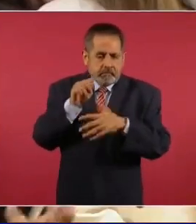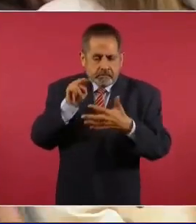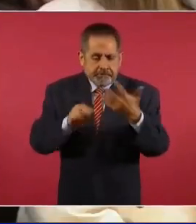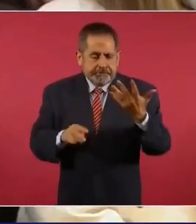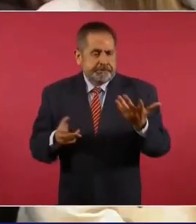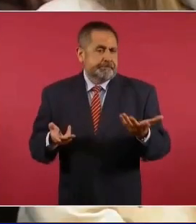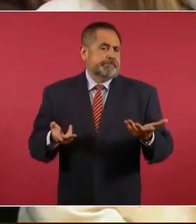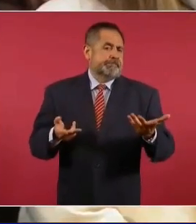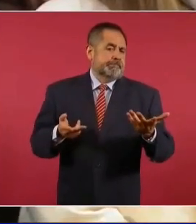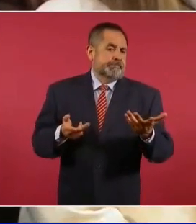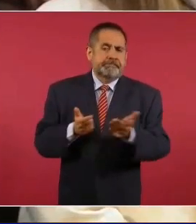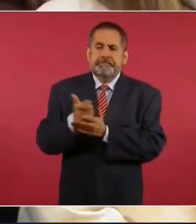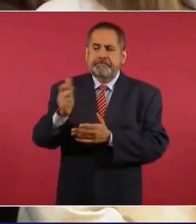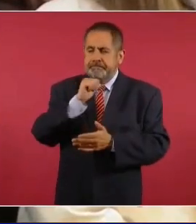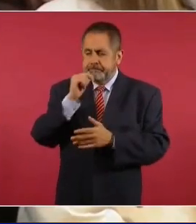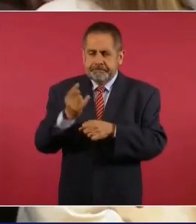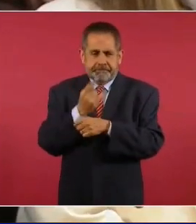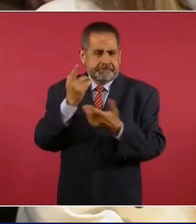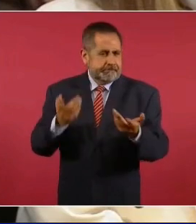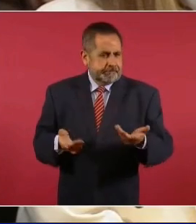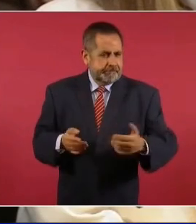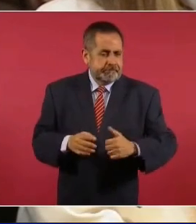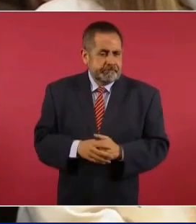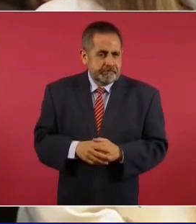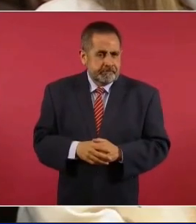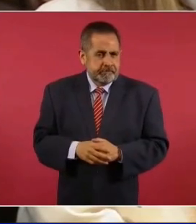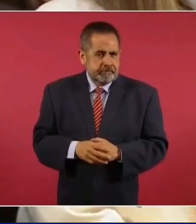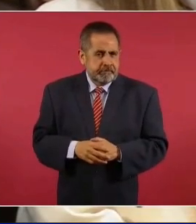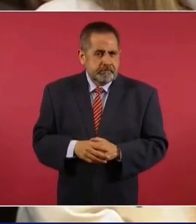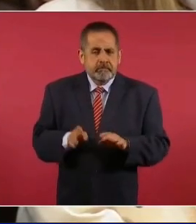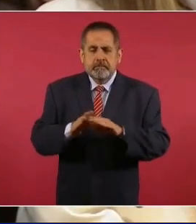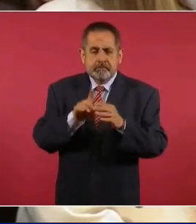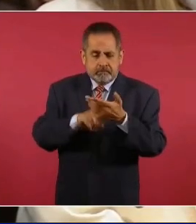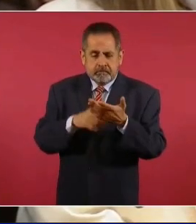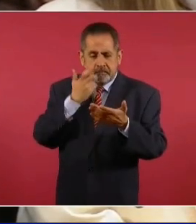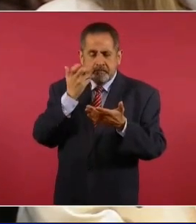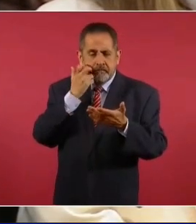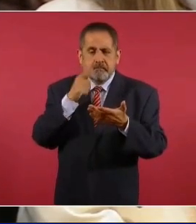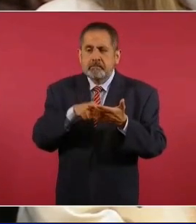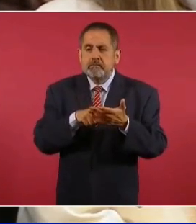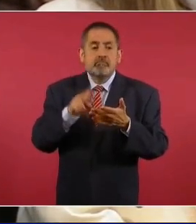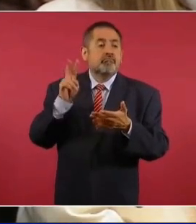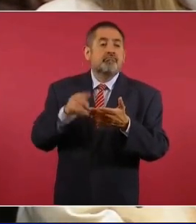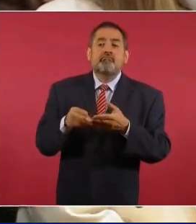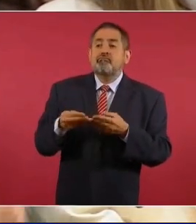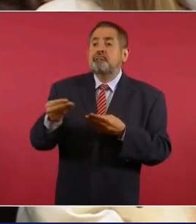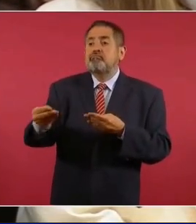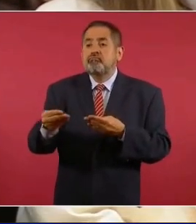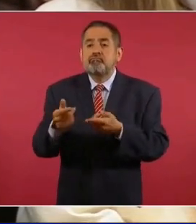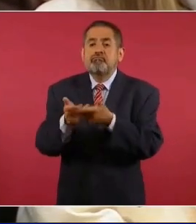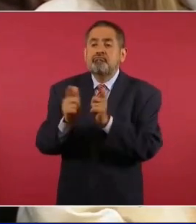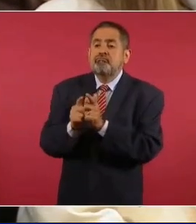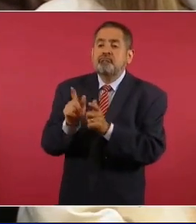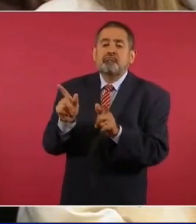o se supeditan a un ejercicio meramente de grupos,